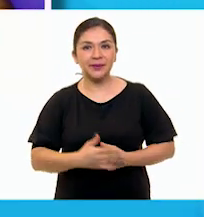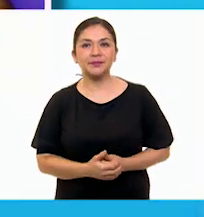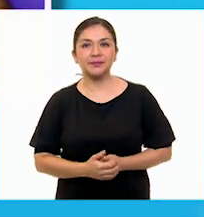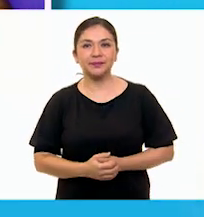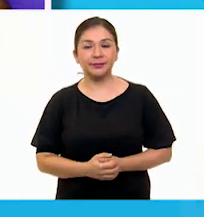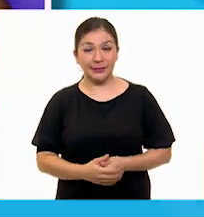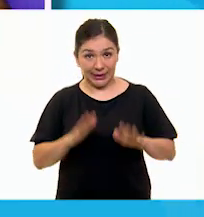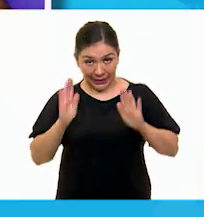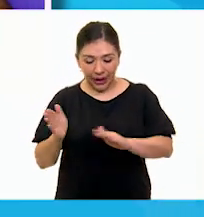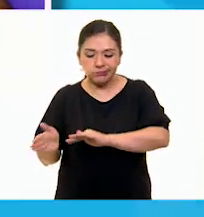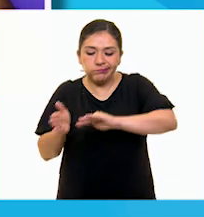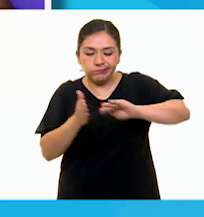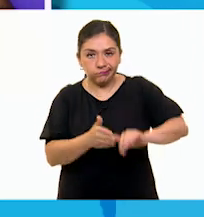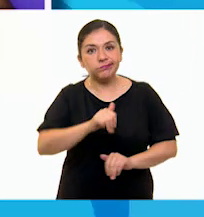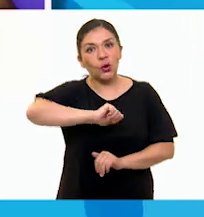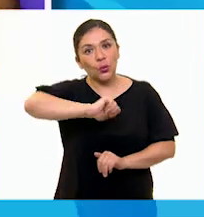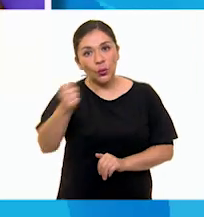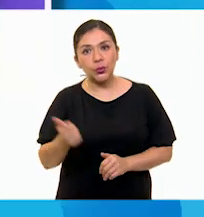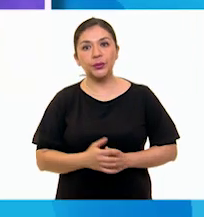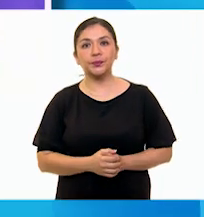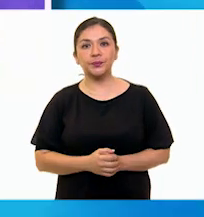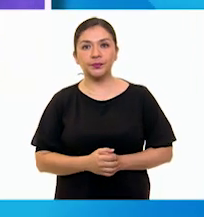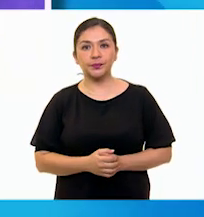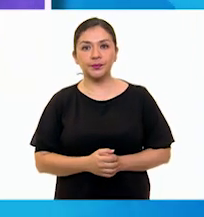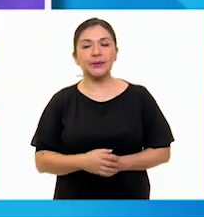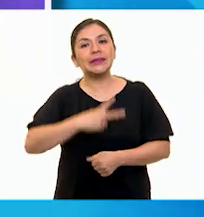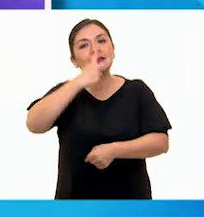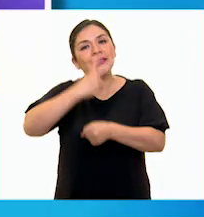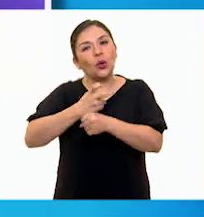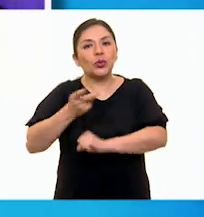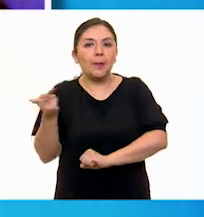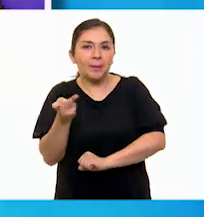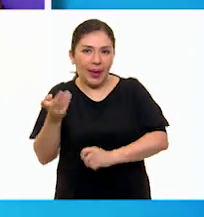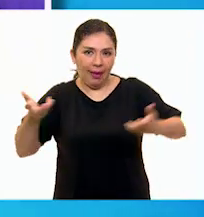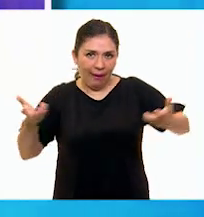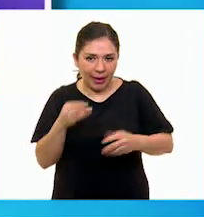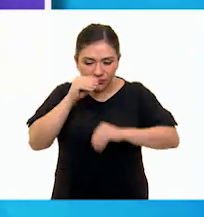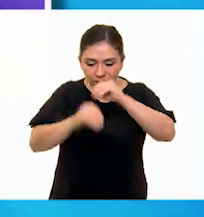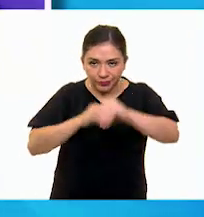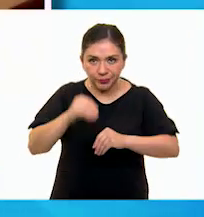Lo dejamos a un lado y hacemos lo mismo con el otro.